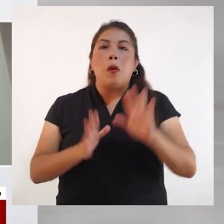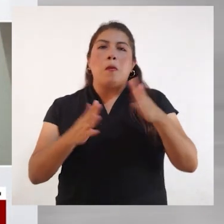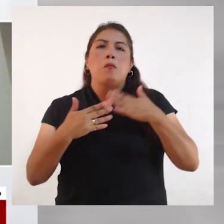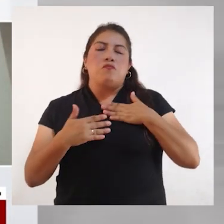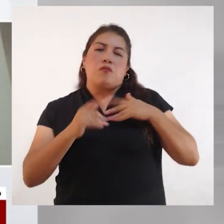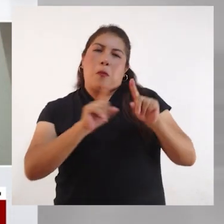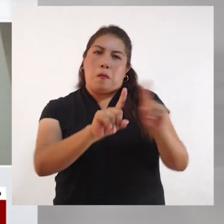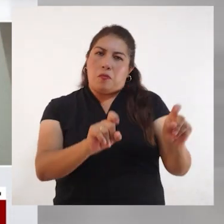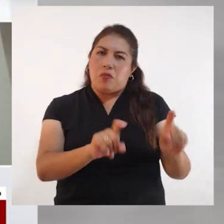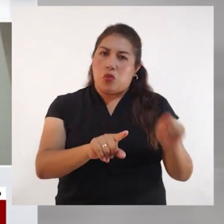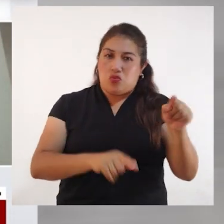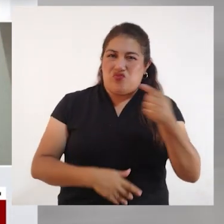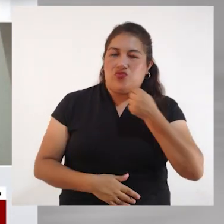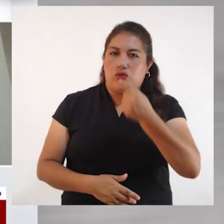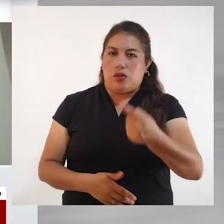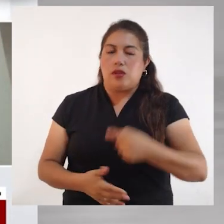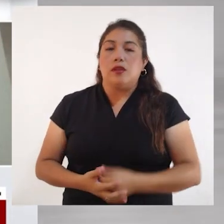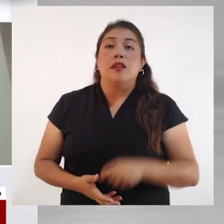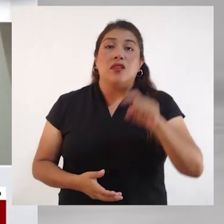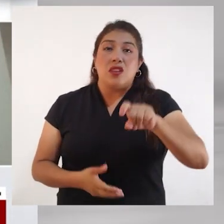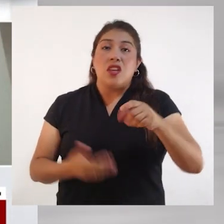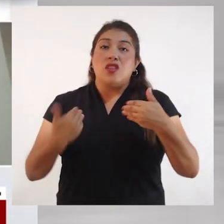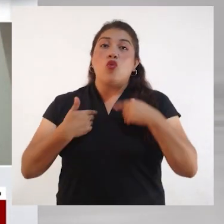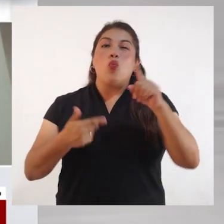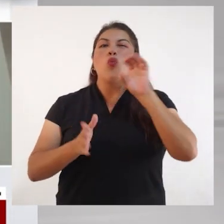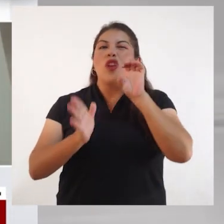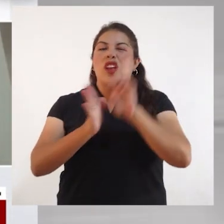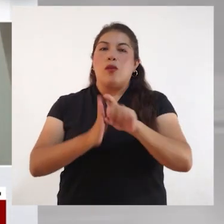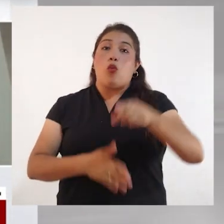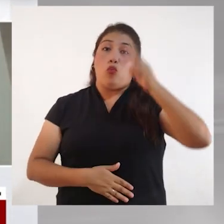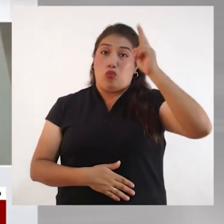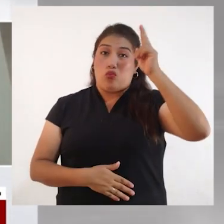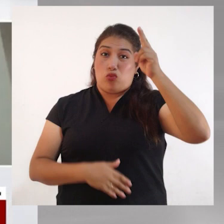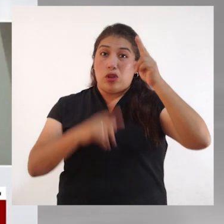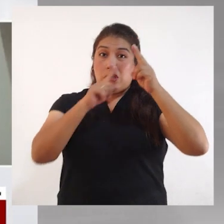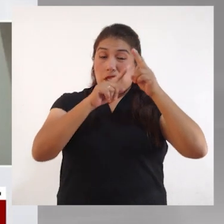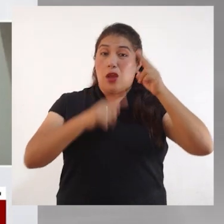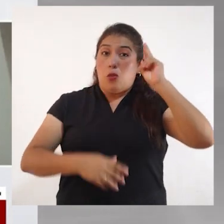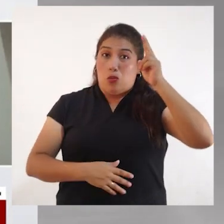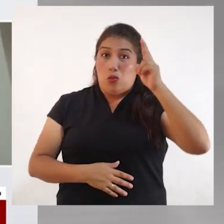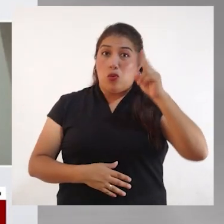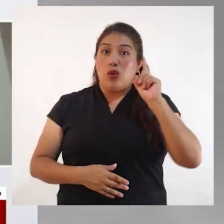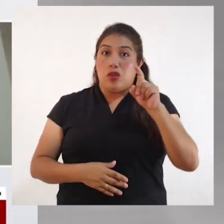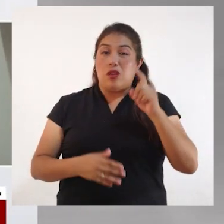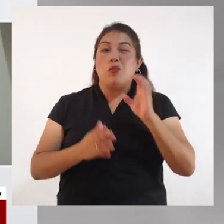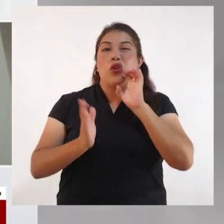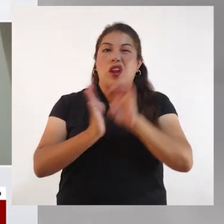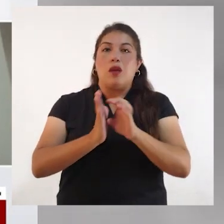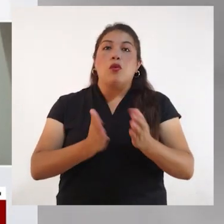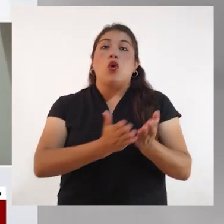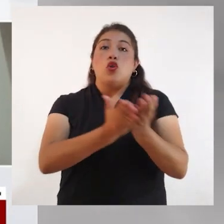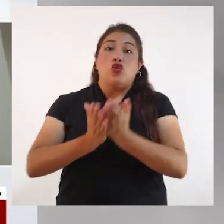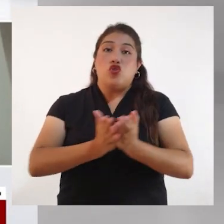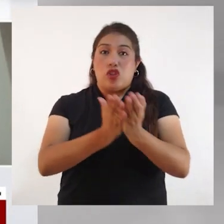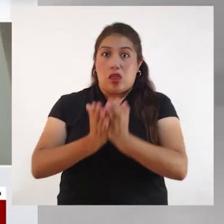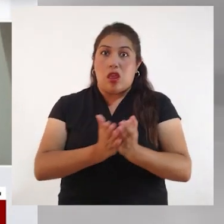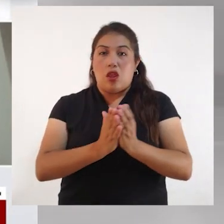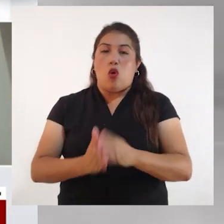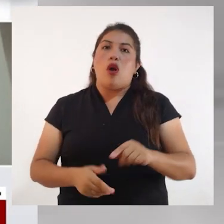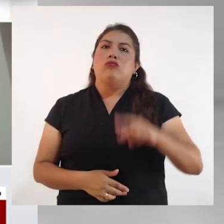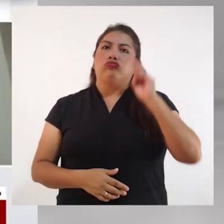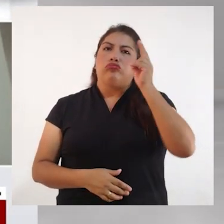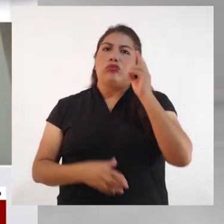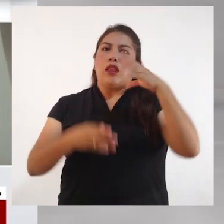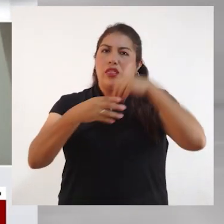pregunta. Es decir, con lo que usted señala, ¿tiene que haber un profesor o profesora más dentro del centro de estudios o el salón?